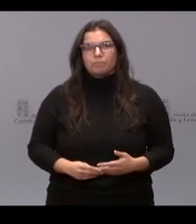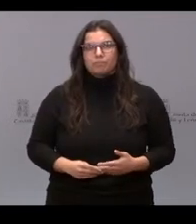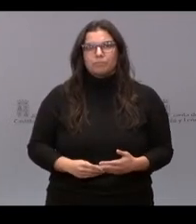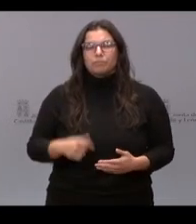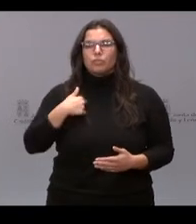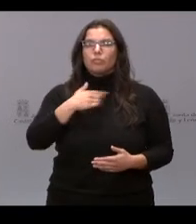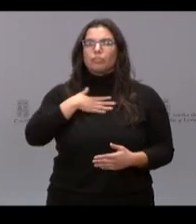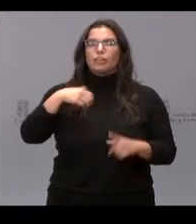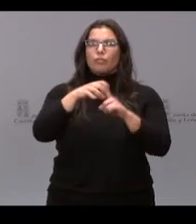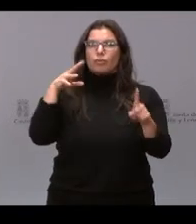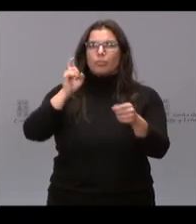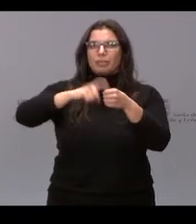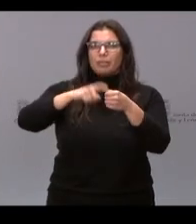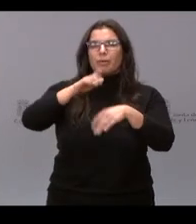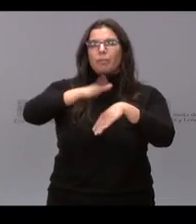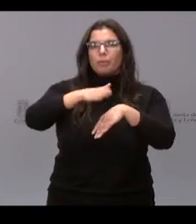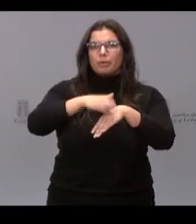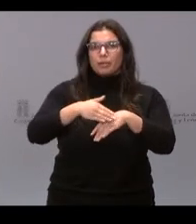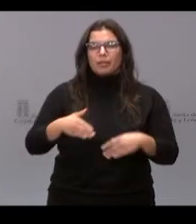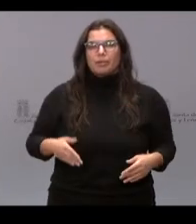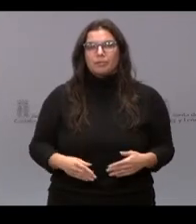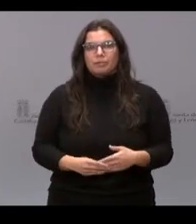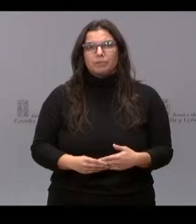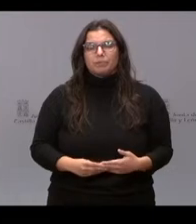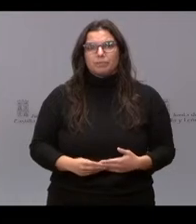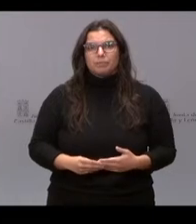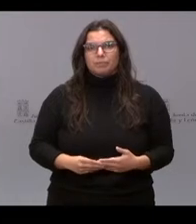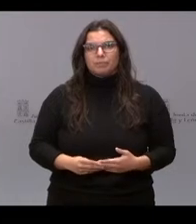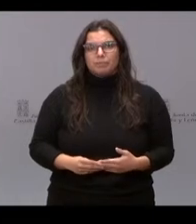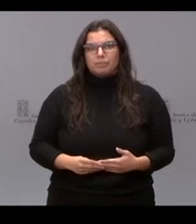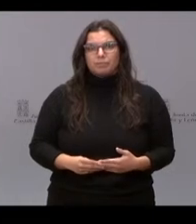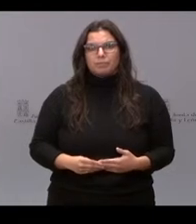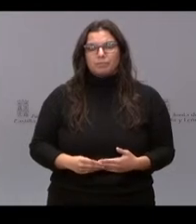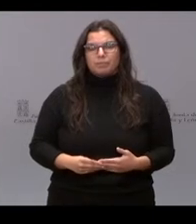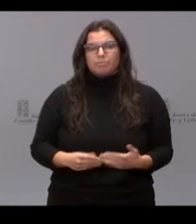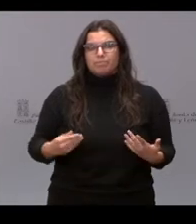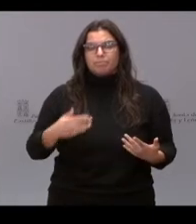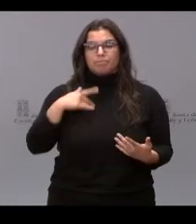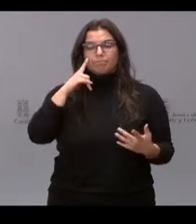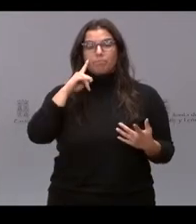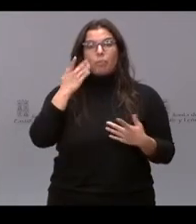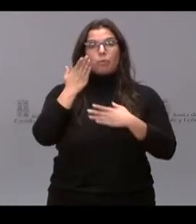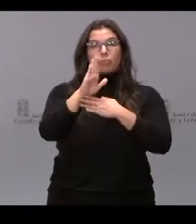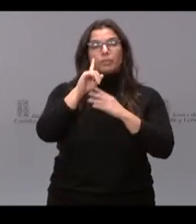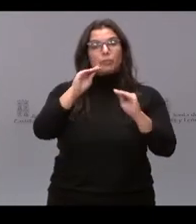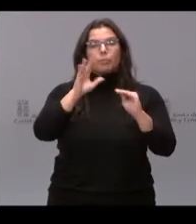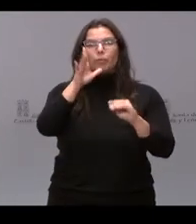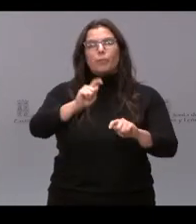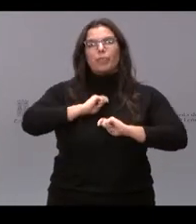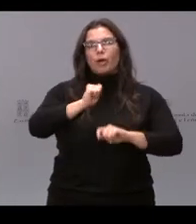participar en este foro? Me ha llamado la atención esta propuesta porque me da la oportunidad